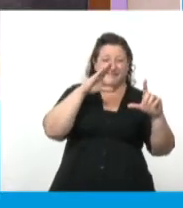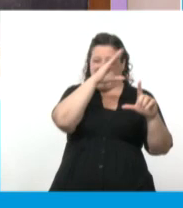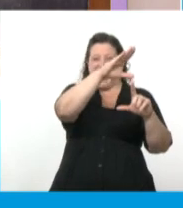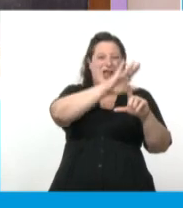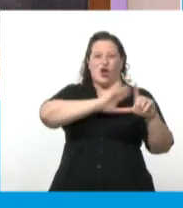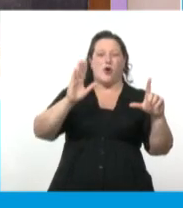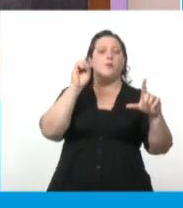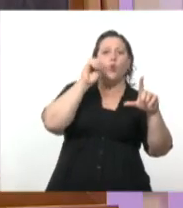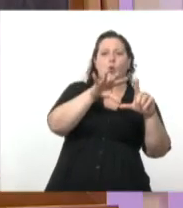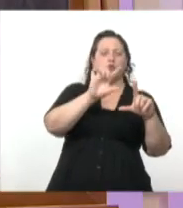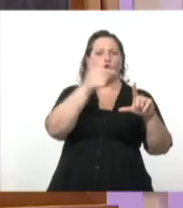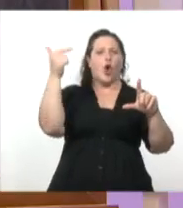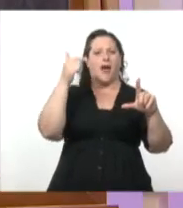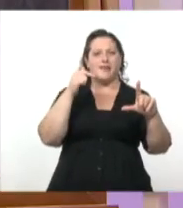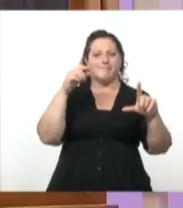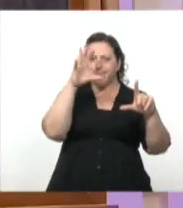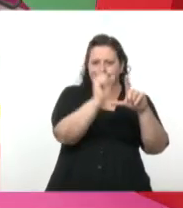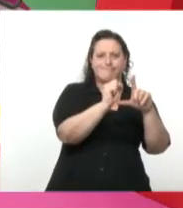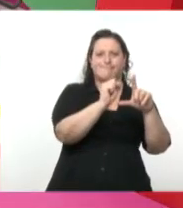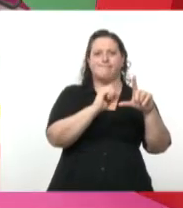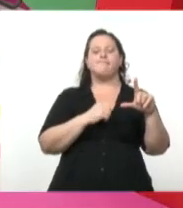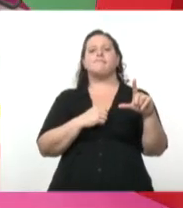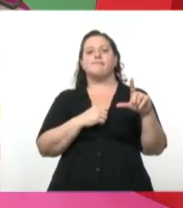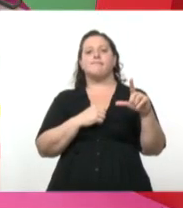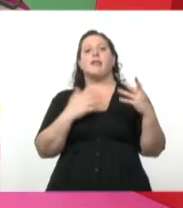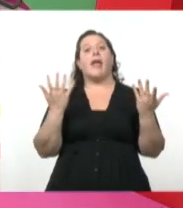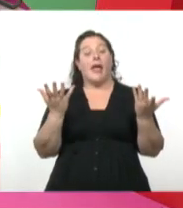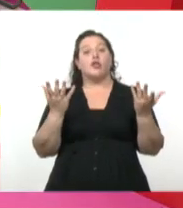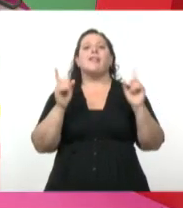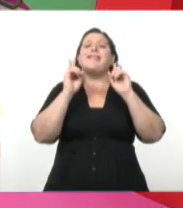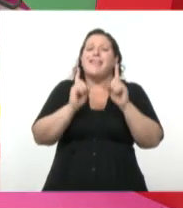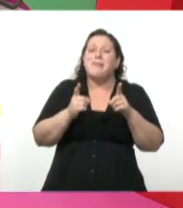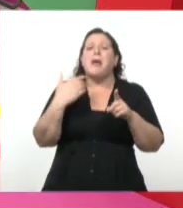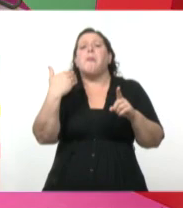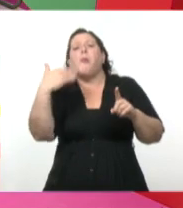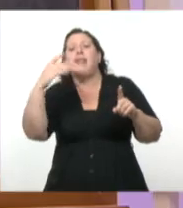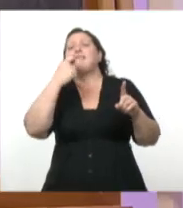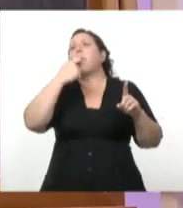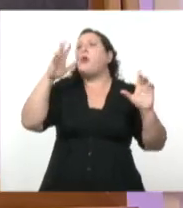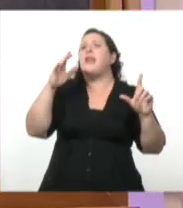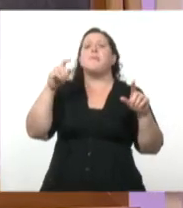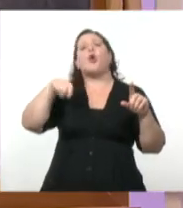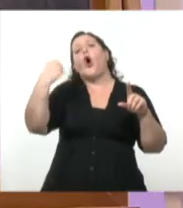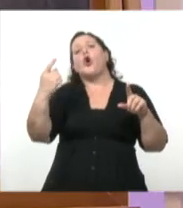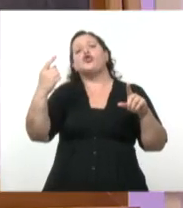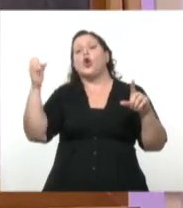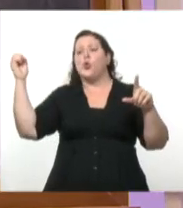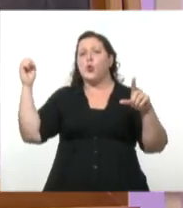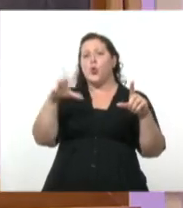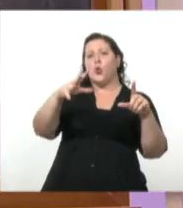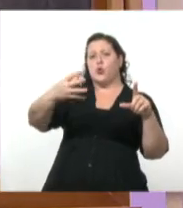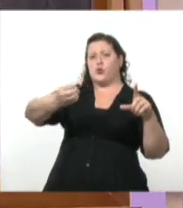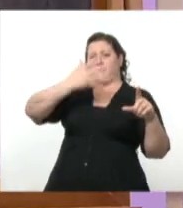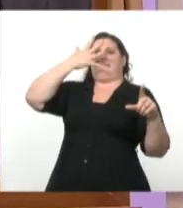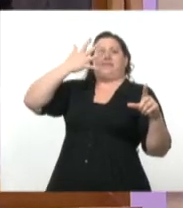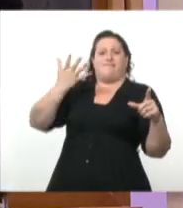Perfecto. Además de todo esto, podemos llegar a tener reflejos, como decíamos, otras luces, otras cosas que pasan. ¿Y